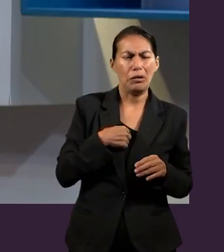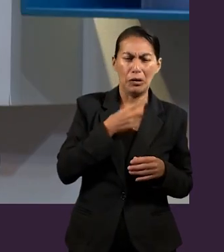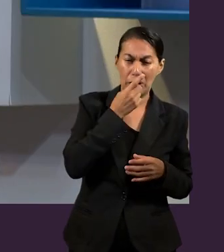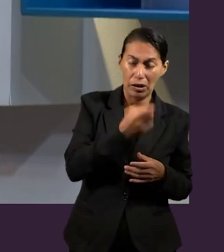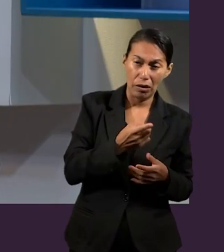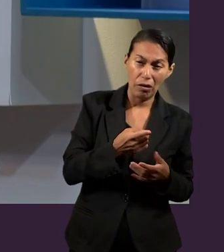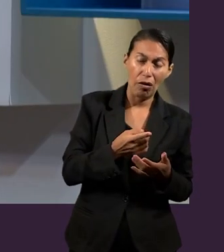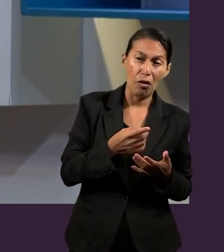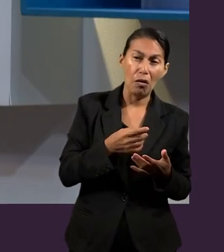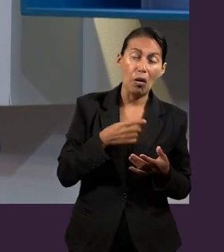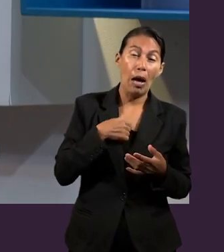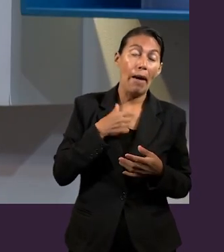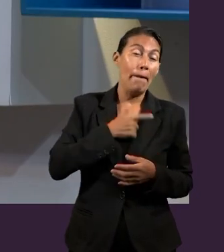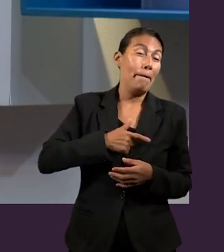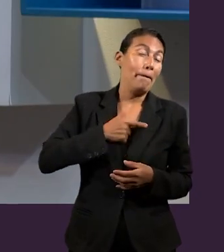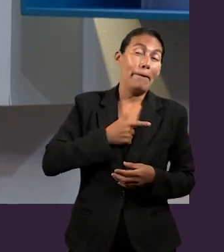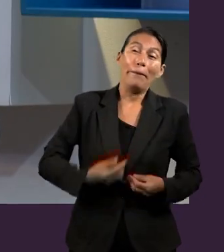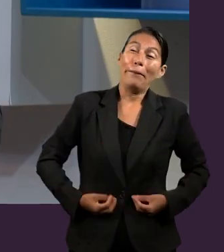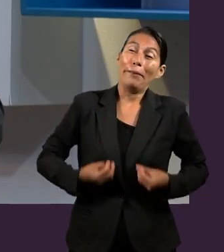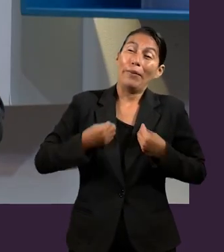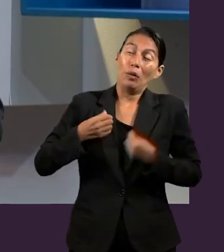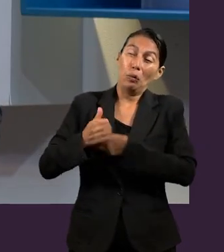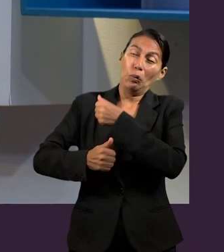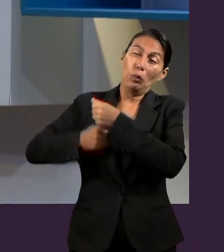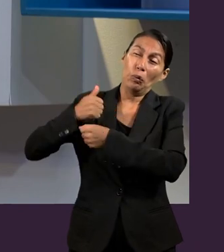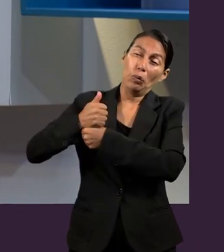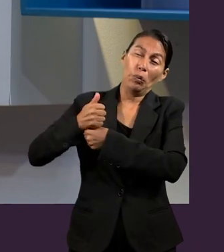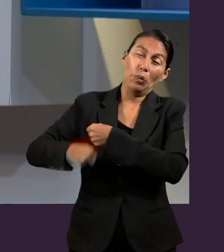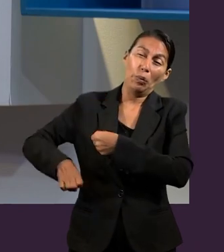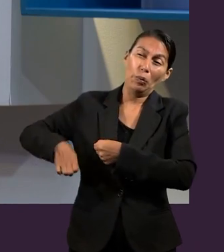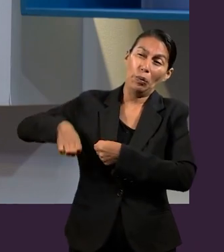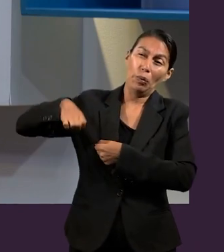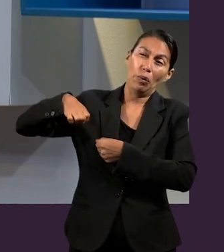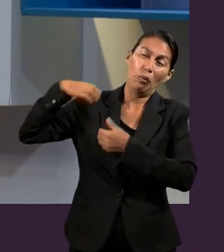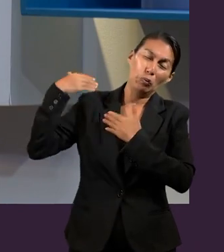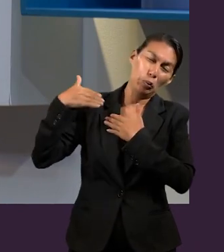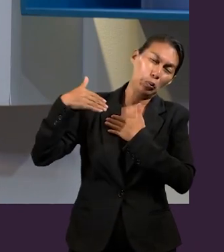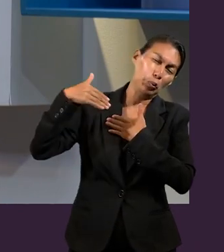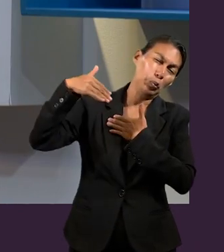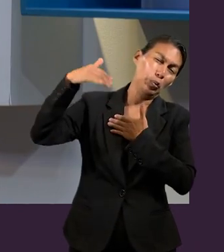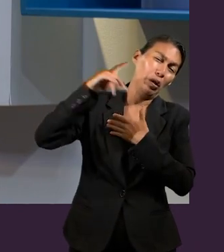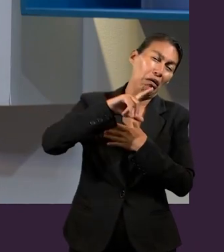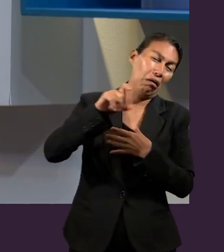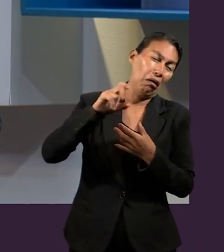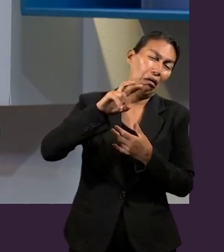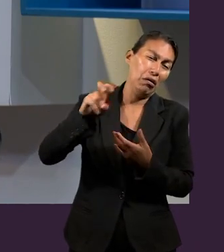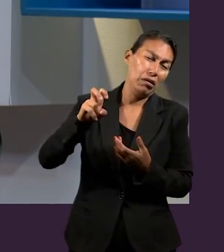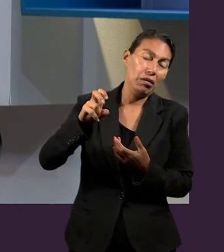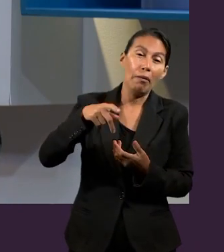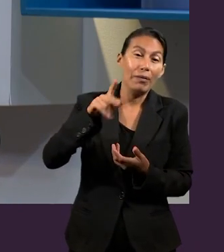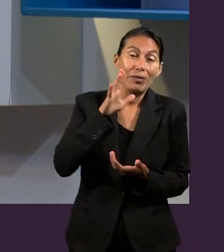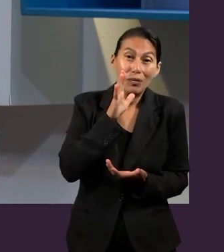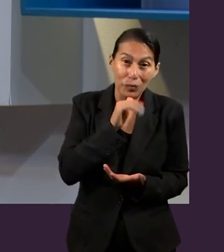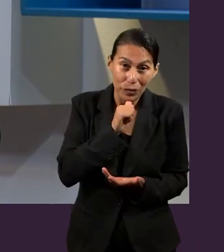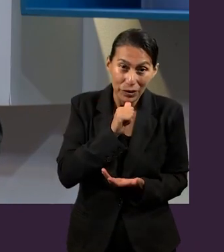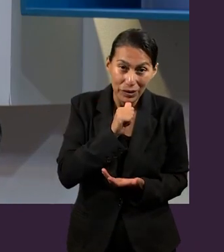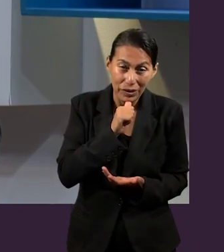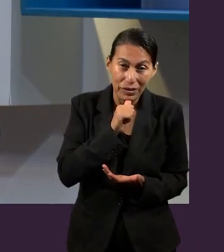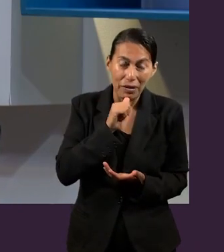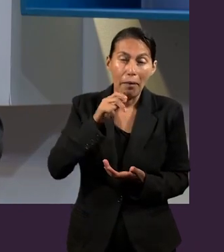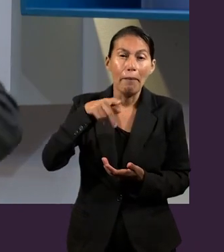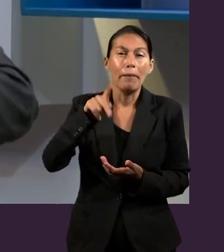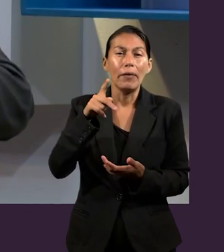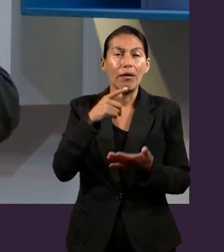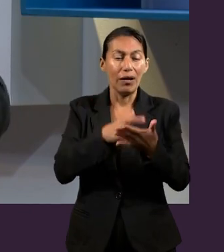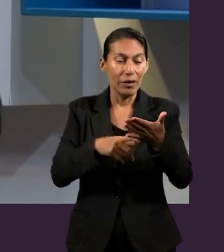la lección y el Señor Jesucristo en su palabra, los escritos sagrados y lo que hemos estudiado, nos